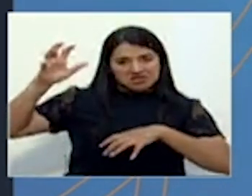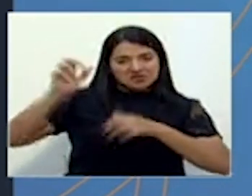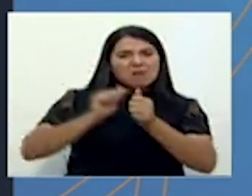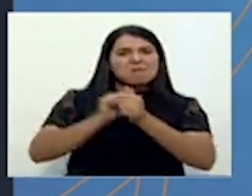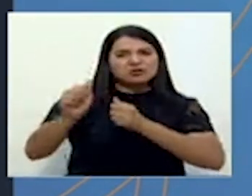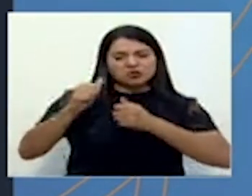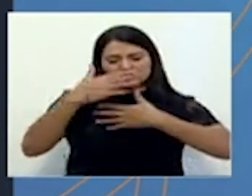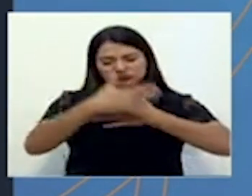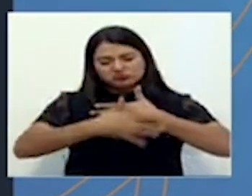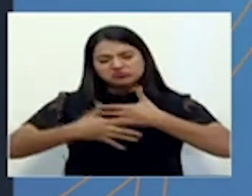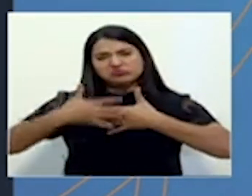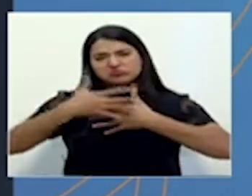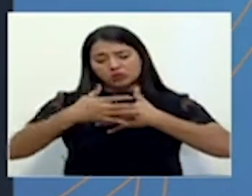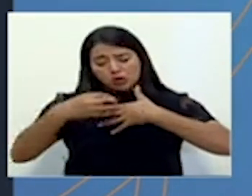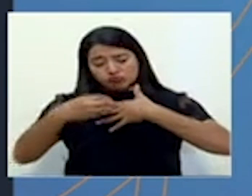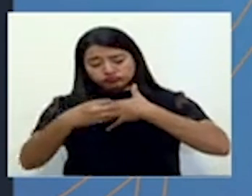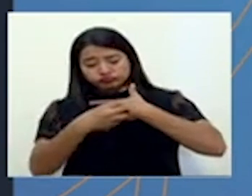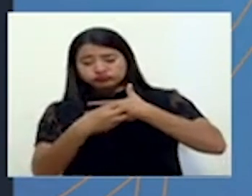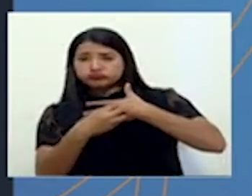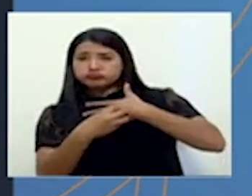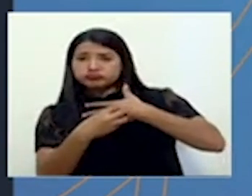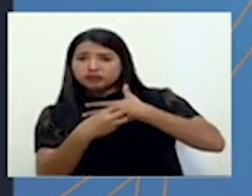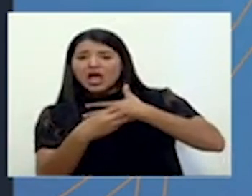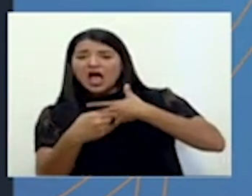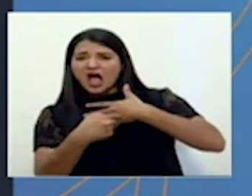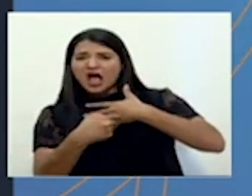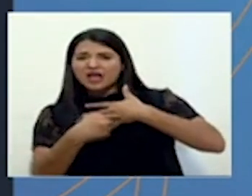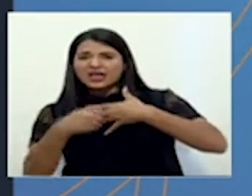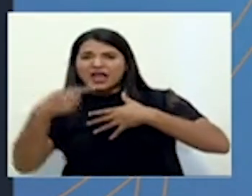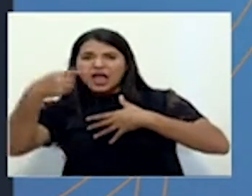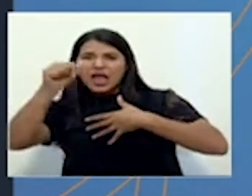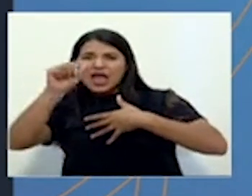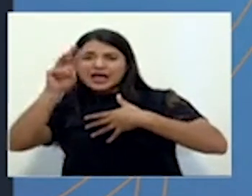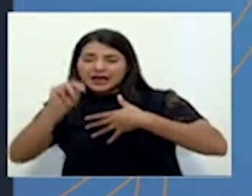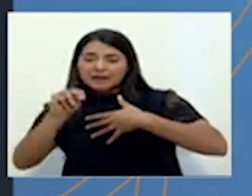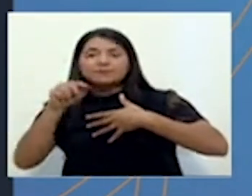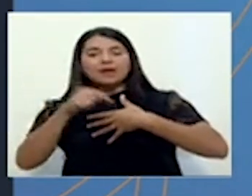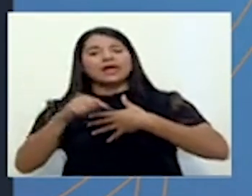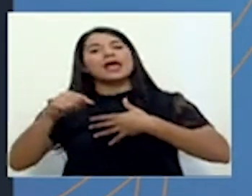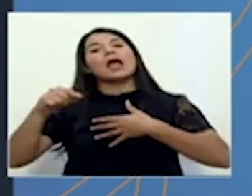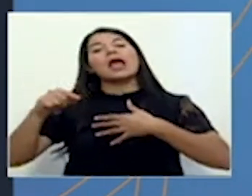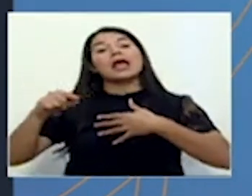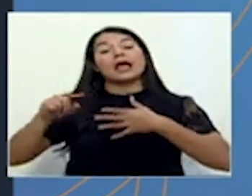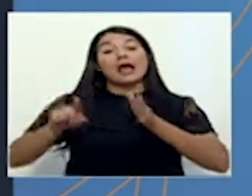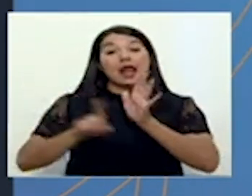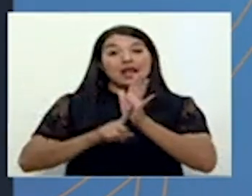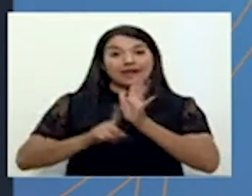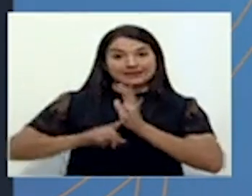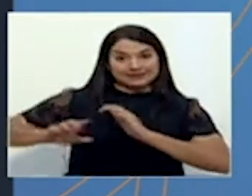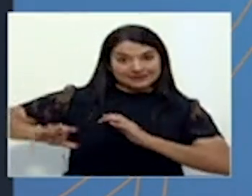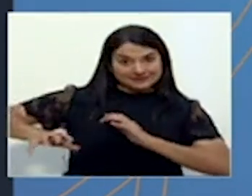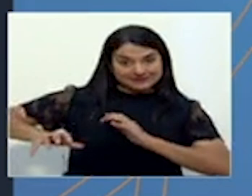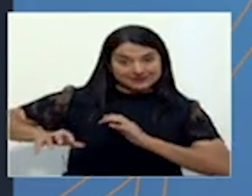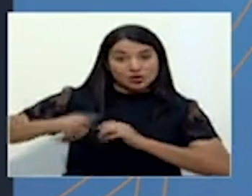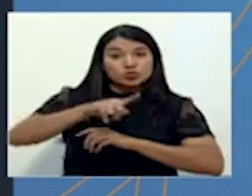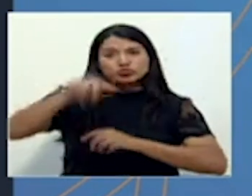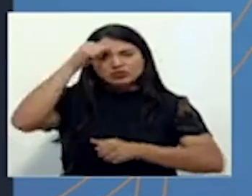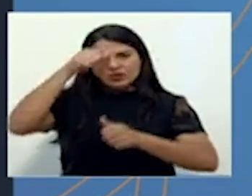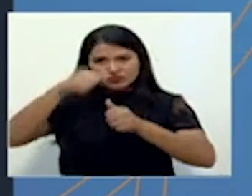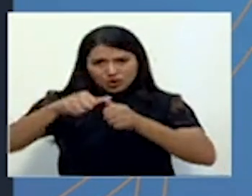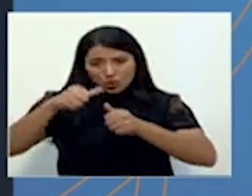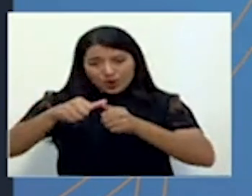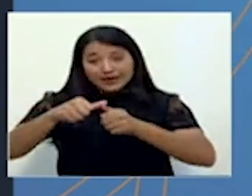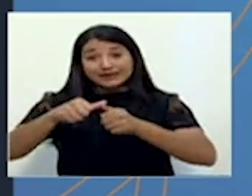metropolitana, en alerta naranja. Recordemos que en alerta amarilla estamos manejando un nivel de riesgo moderado,